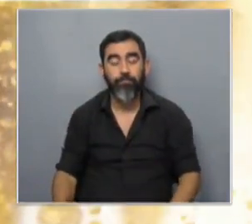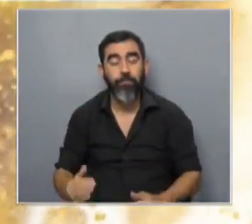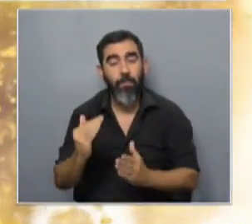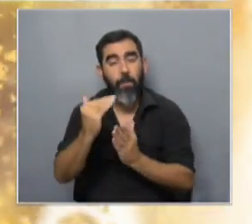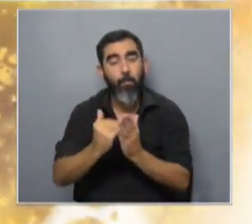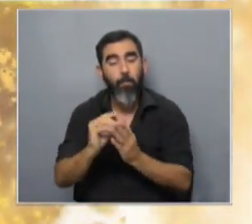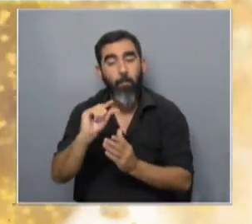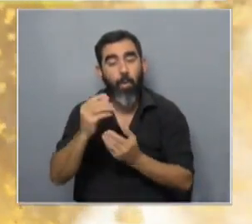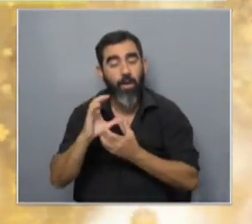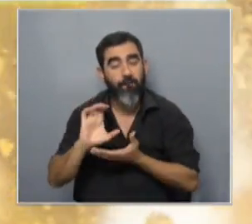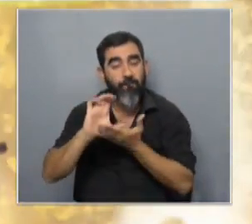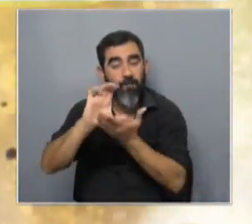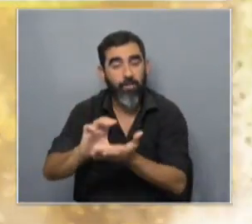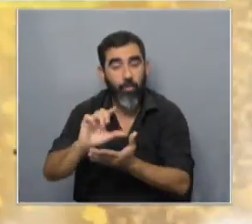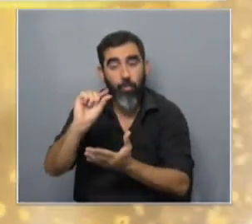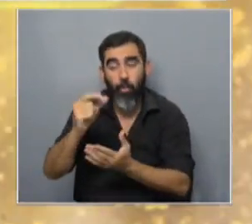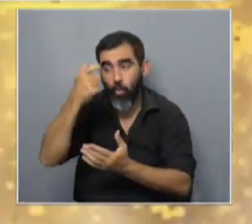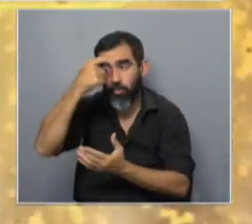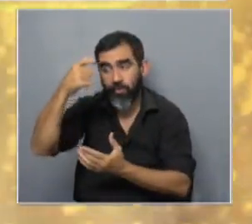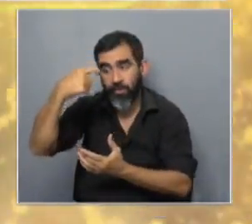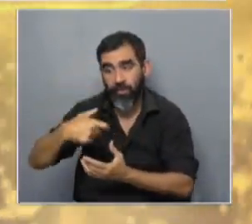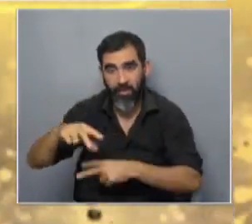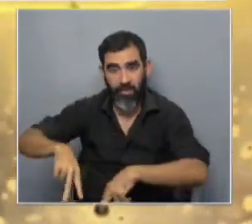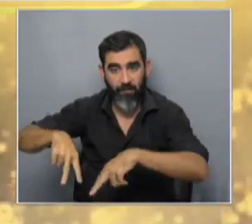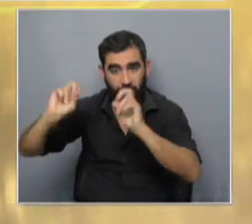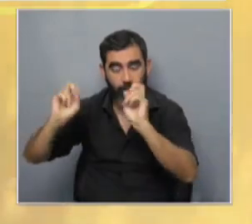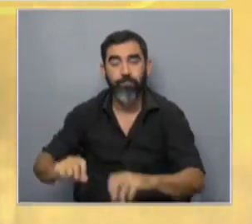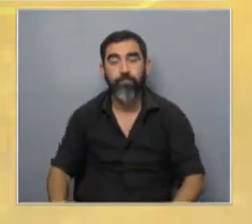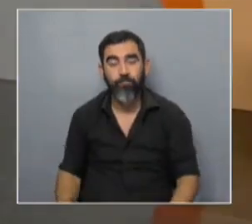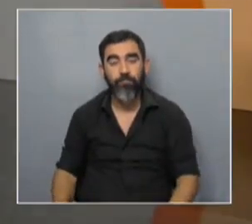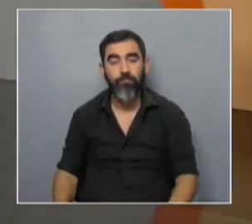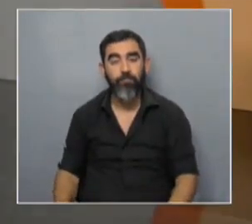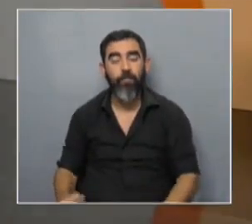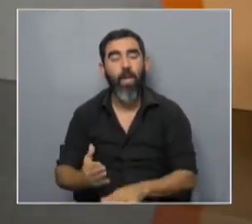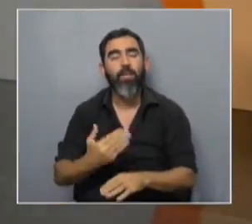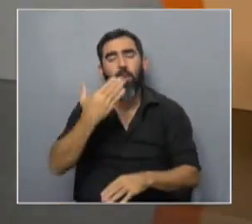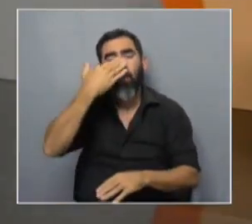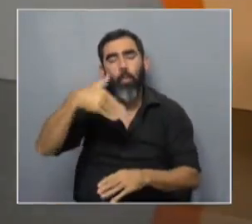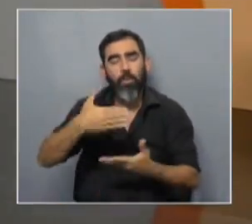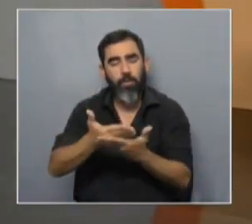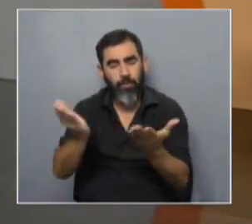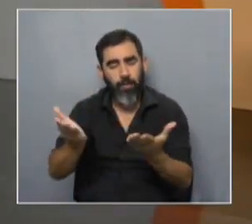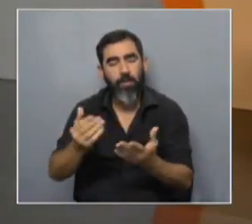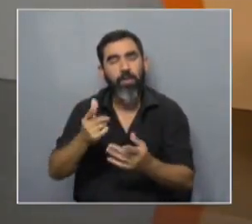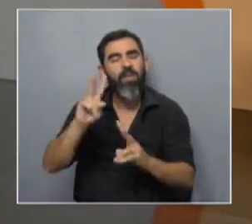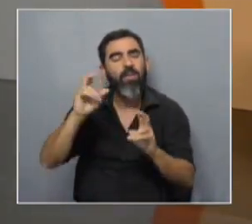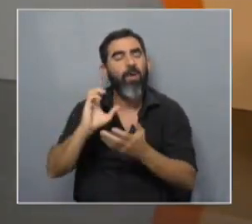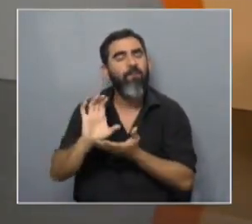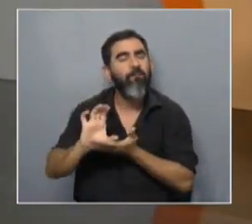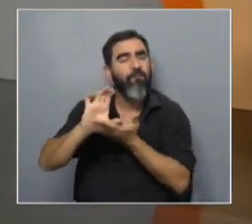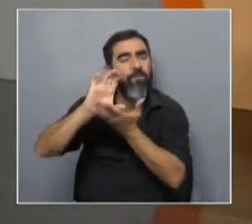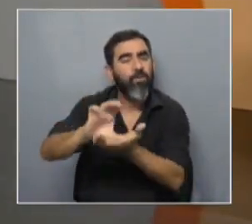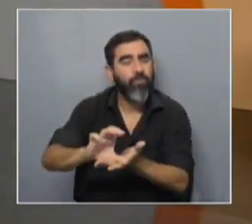inversión baja cantidad de investigadores y antes de pasar a la última placa la palanca de la inversión